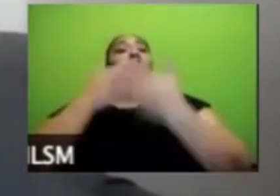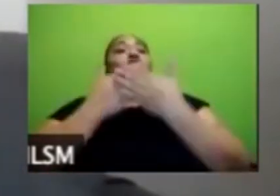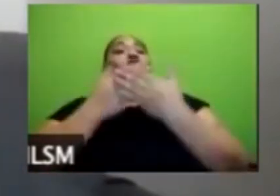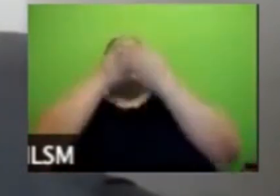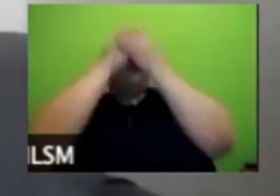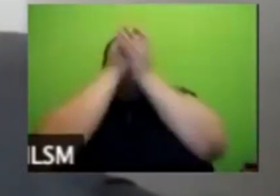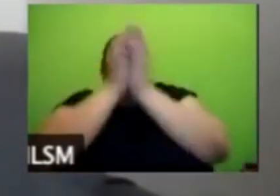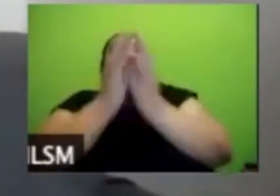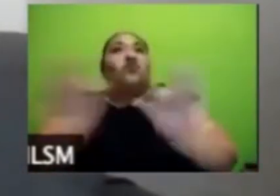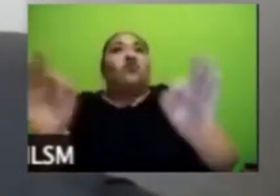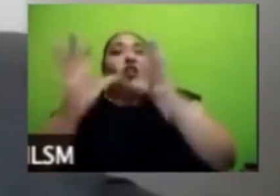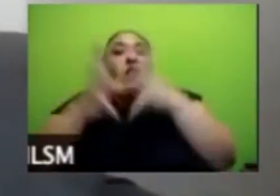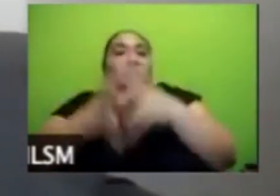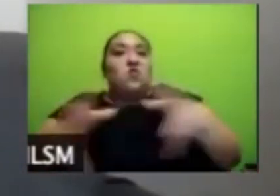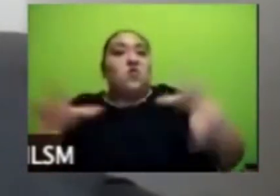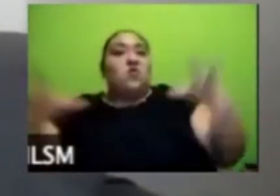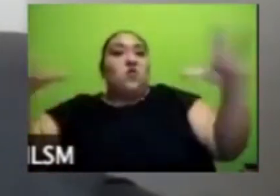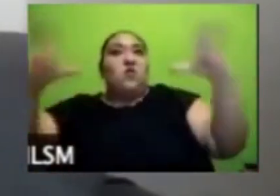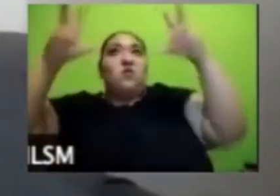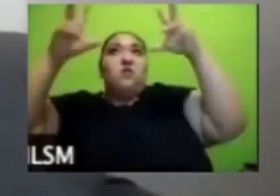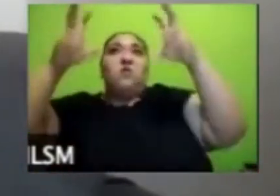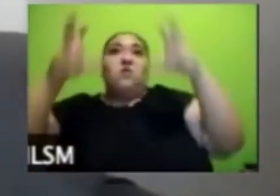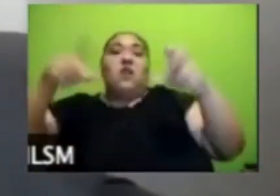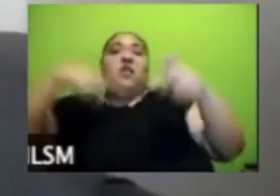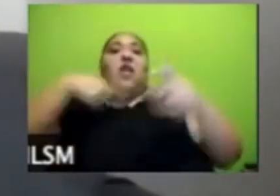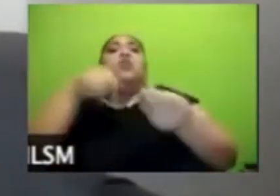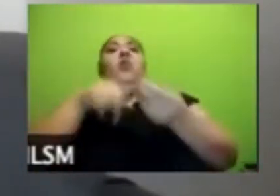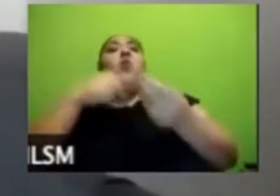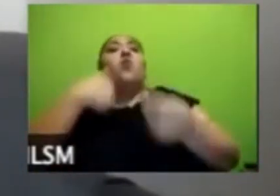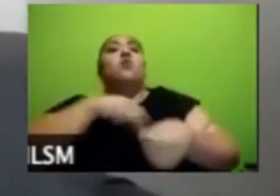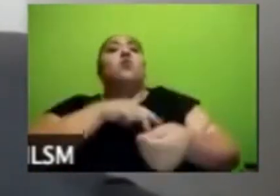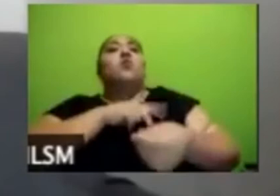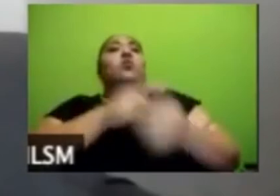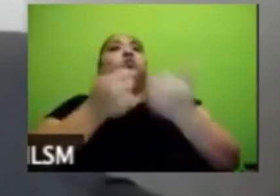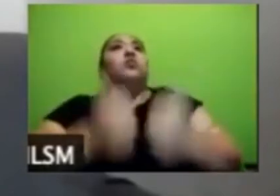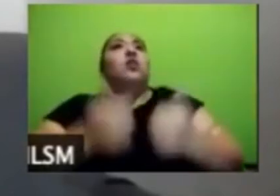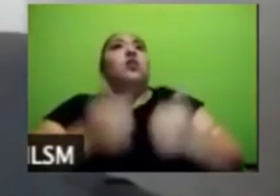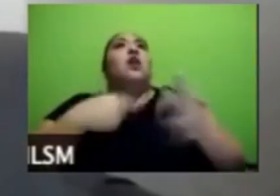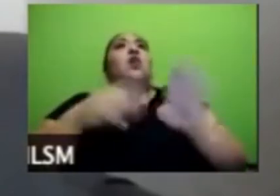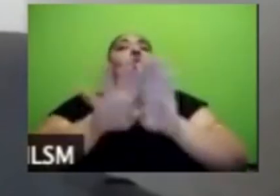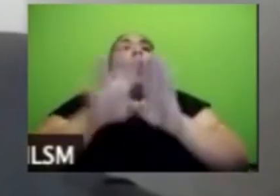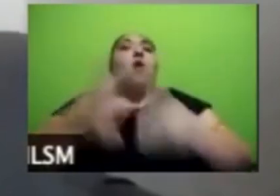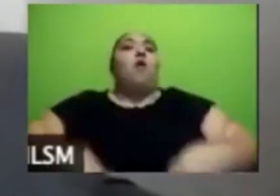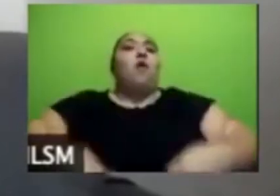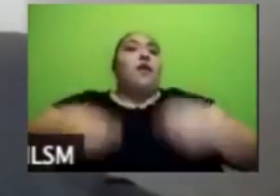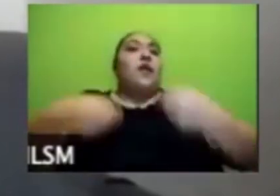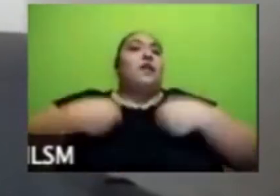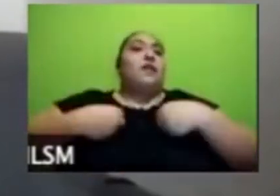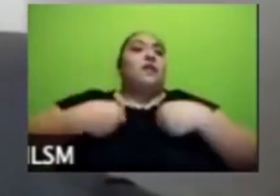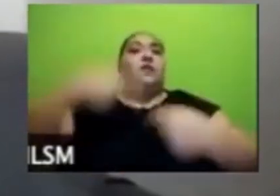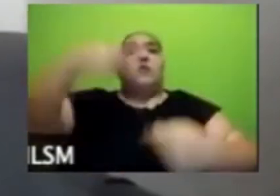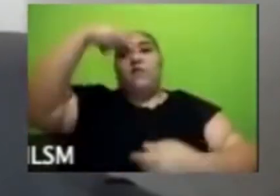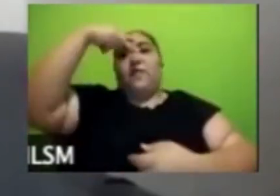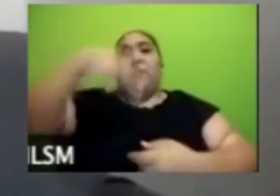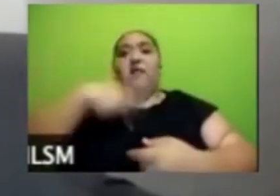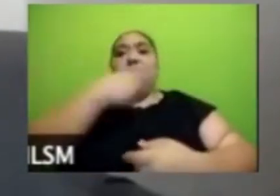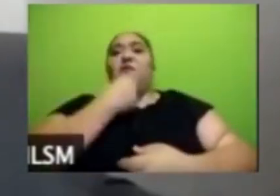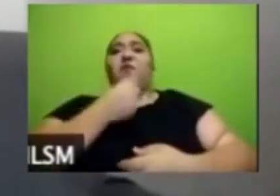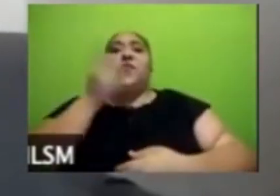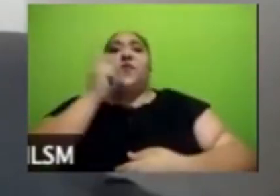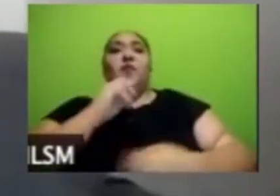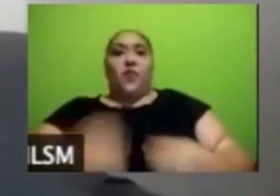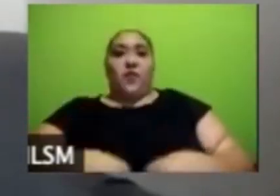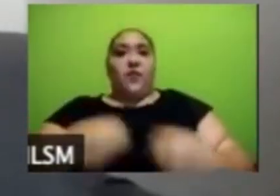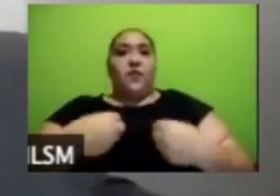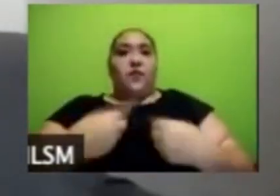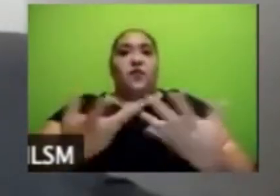general de dónde estamos y qué es lo que estamos viviendo en las Islas Mexicanos y bueno pues ahora con las preguntas que tenemos y con